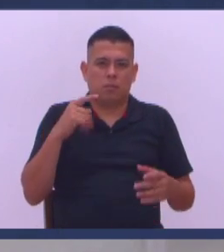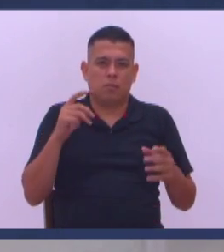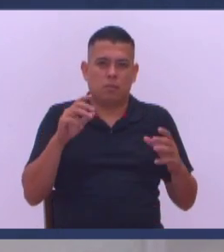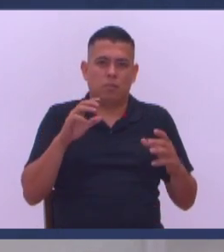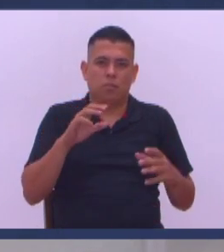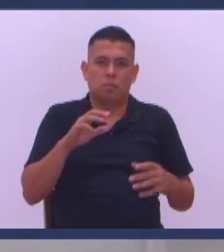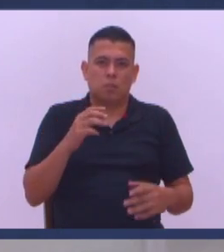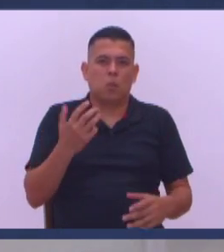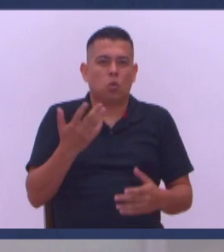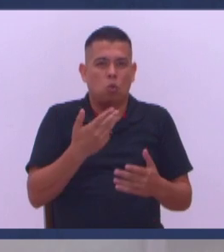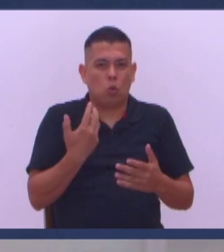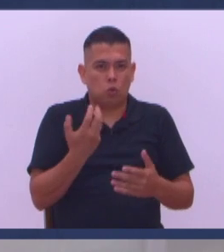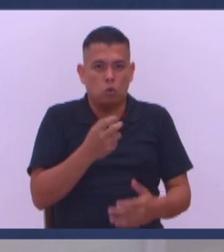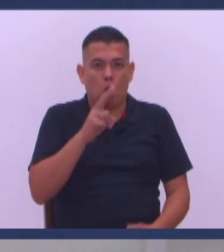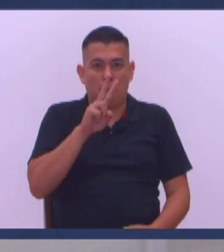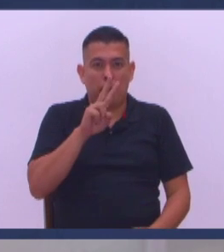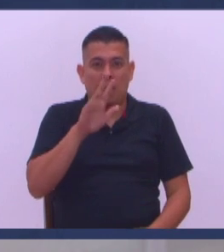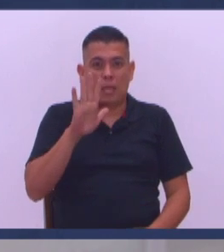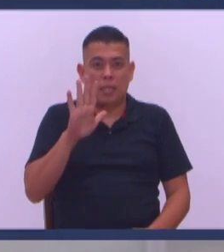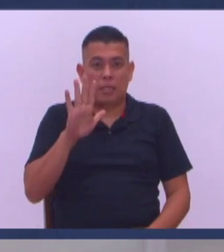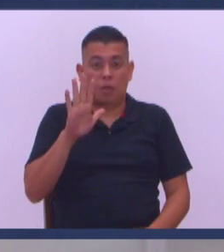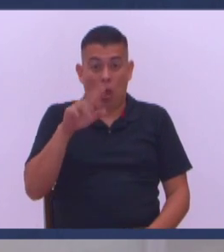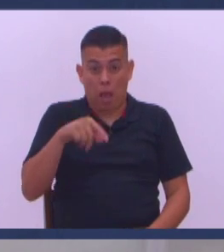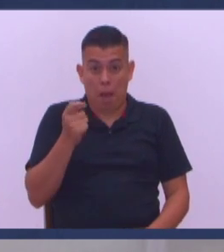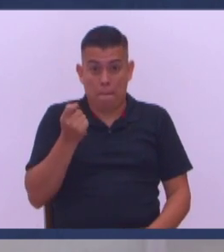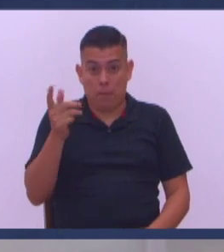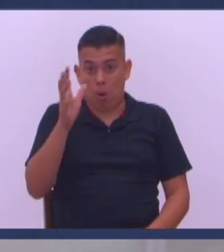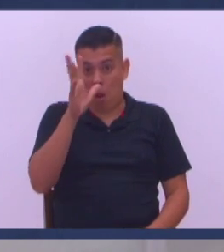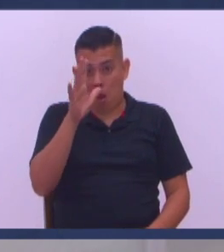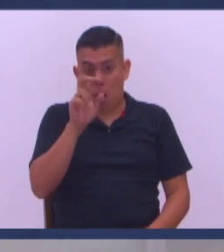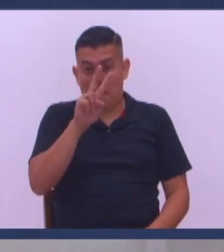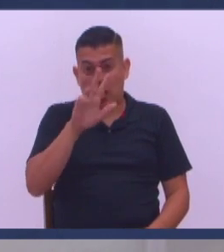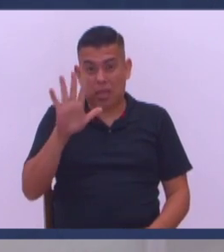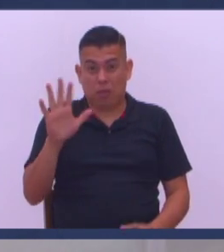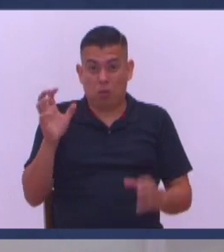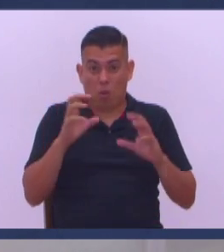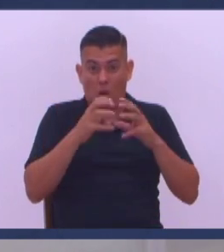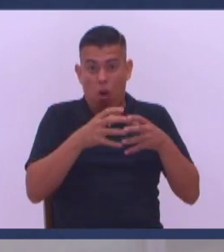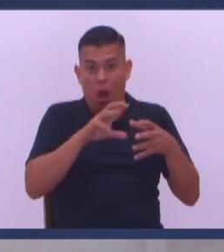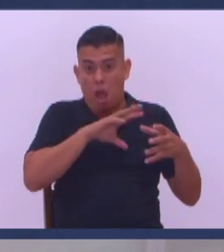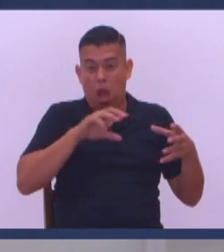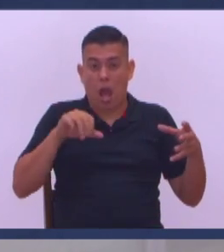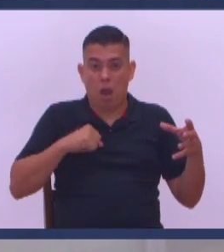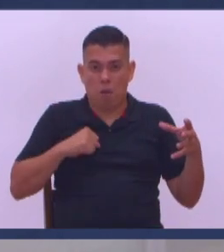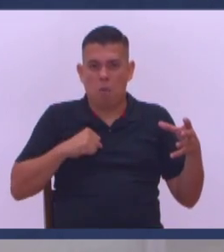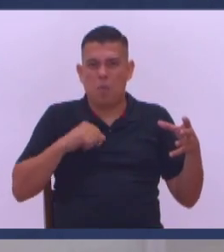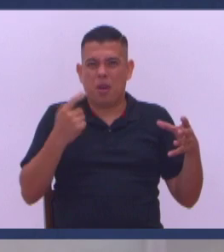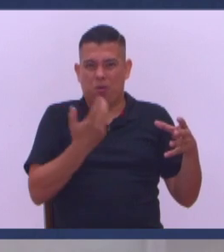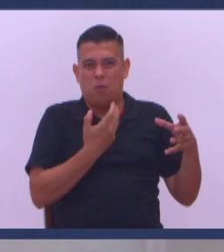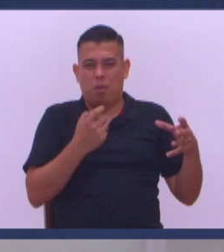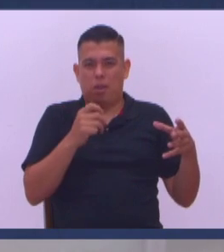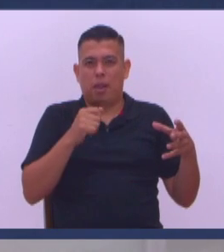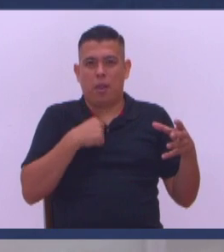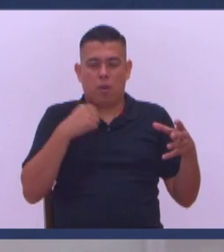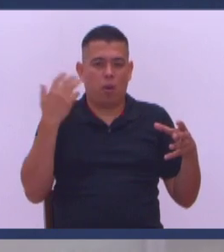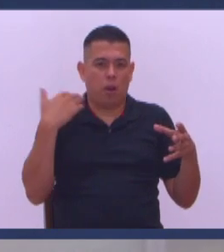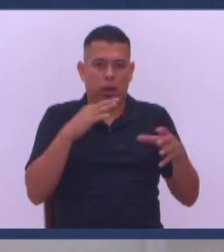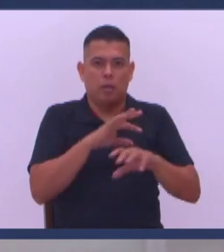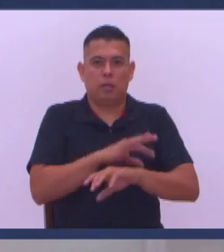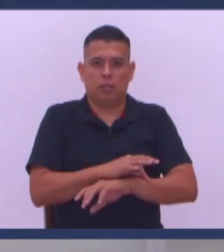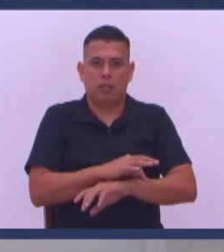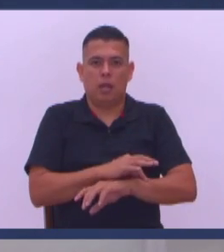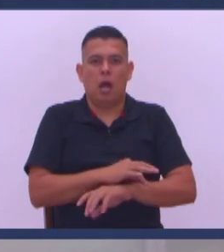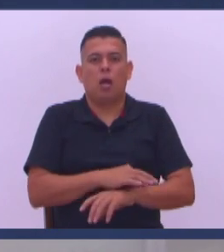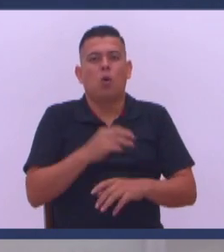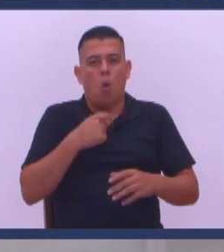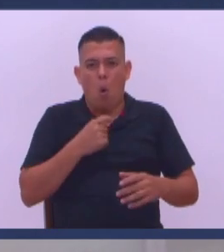familia A cumplir 25 años En febrero En febrero Y parte del éxito De lo que